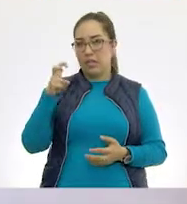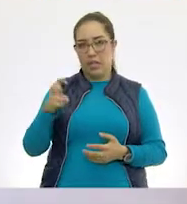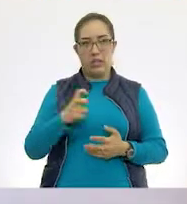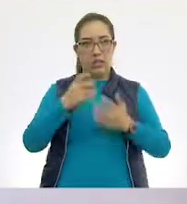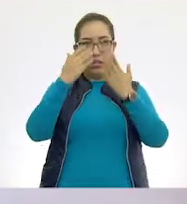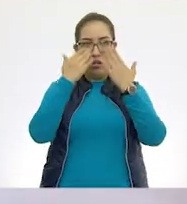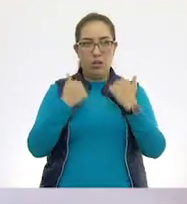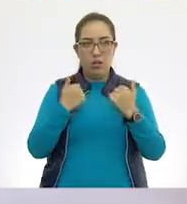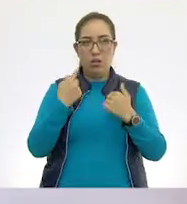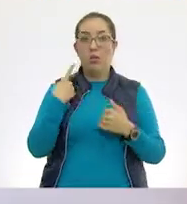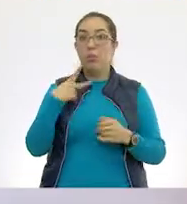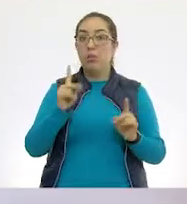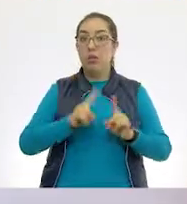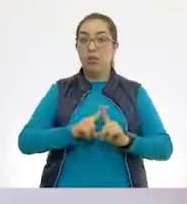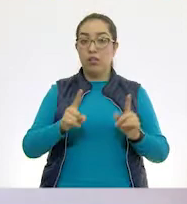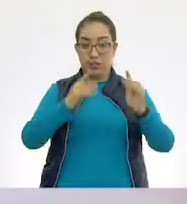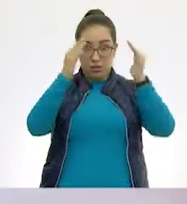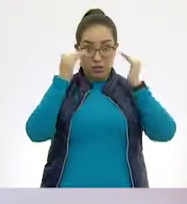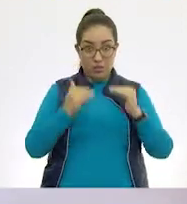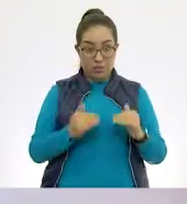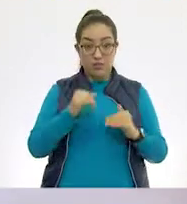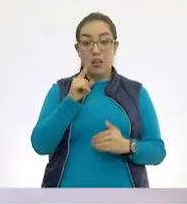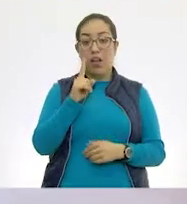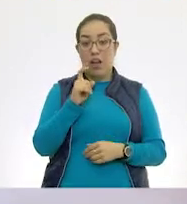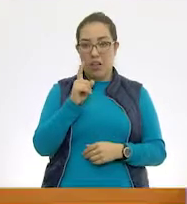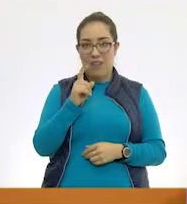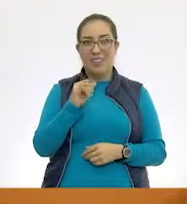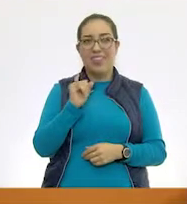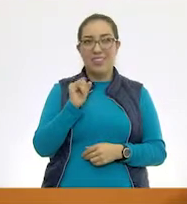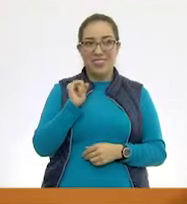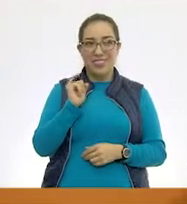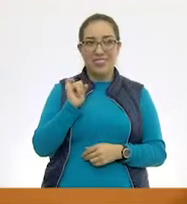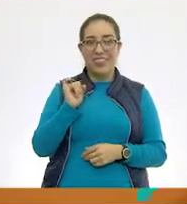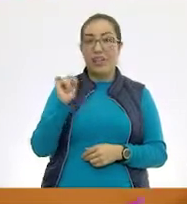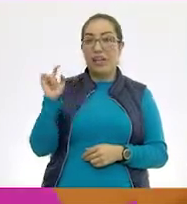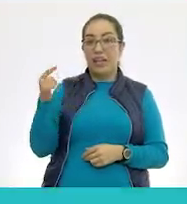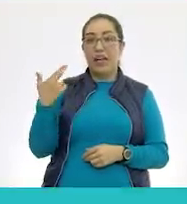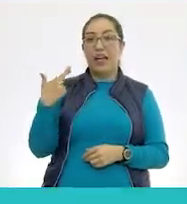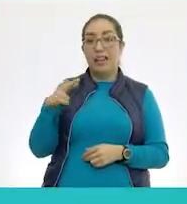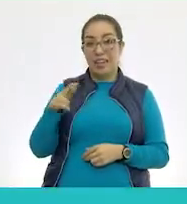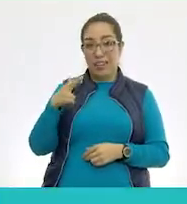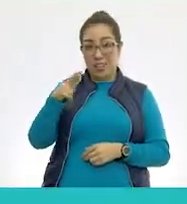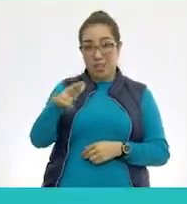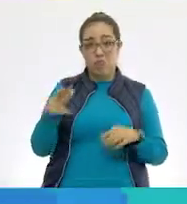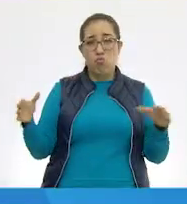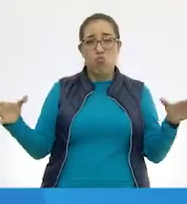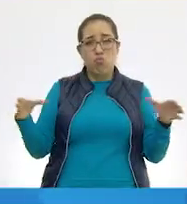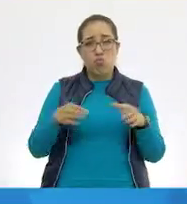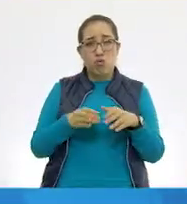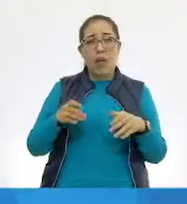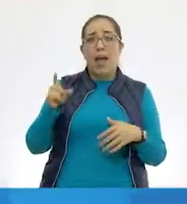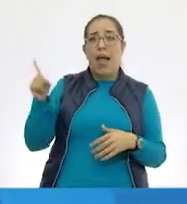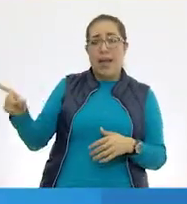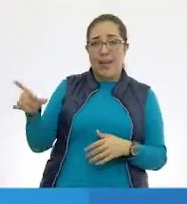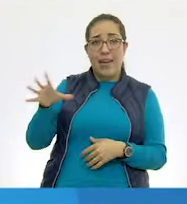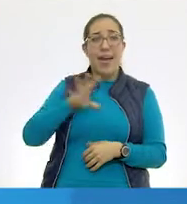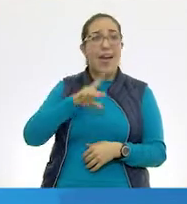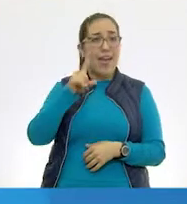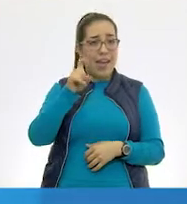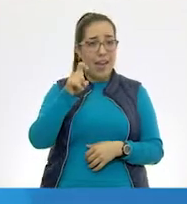Pero, ¿qué tal este? Aquí sí hay muchísima agua. Exacto. Ese es un riachuelo. Entonces, si ahí hay agua,